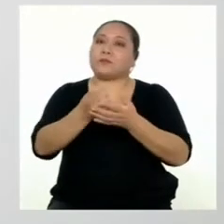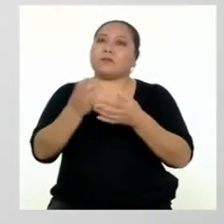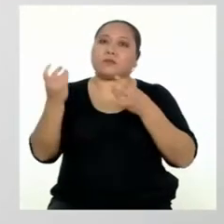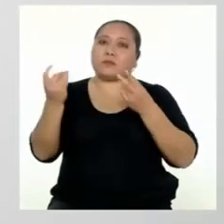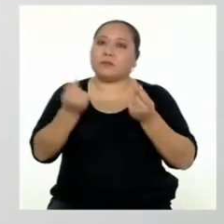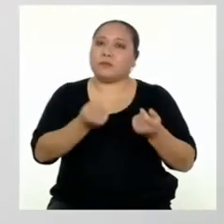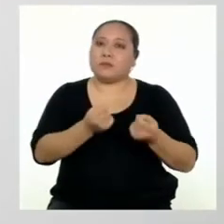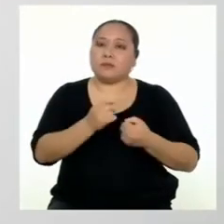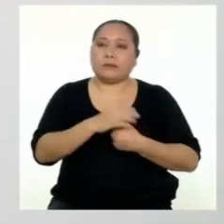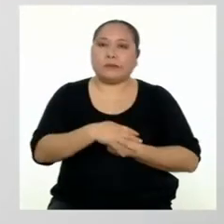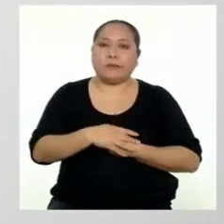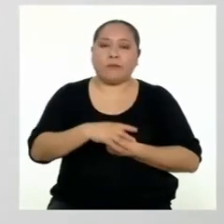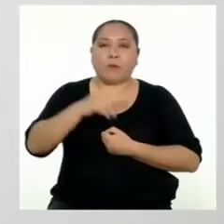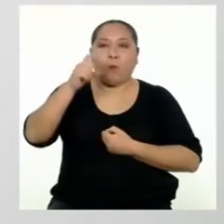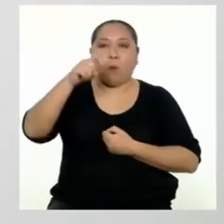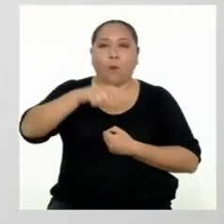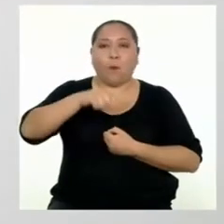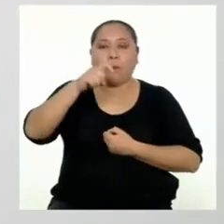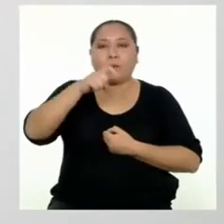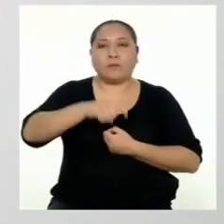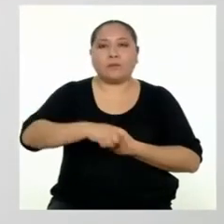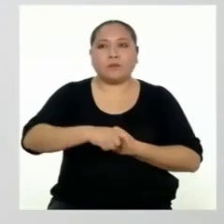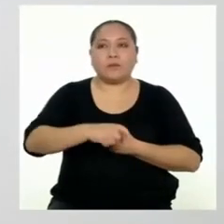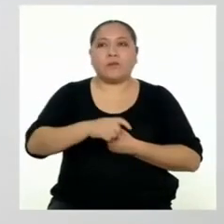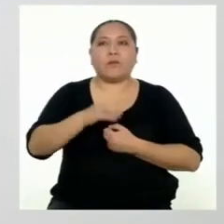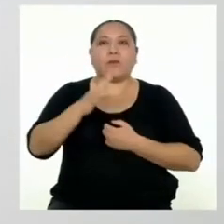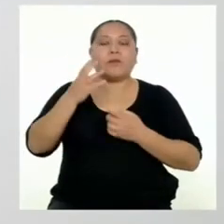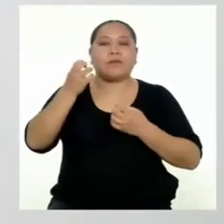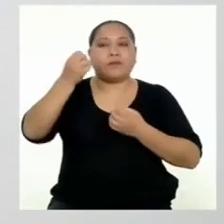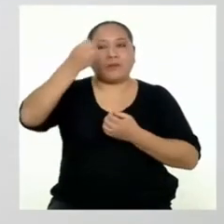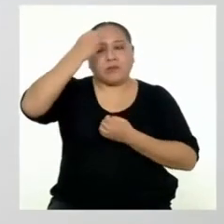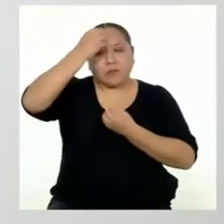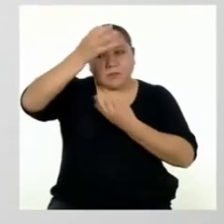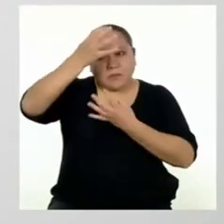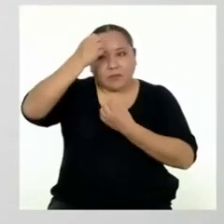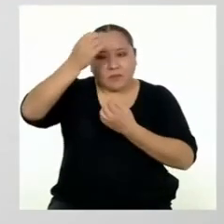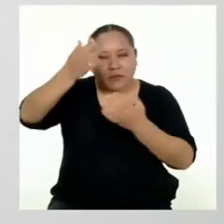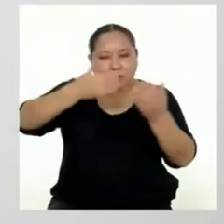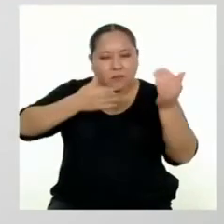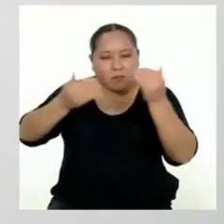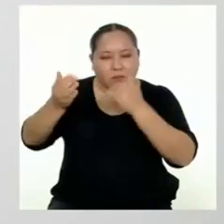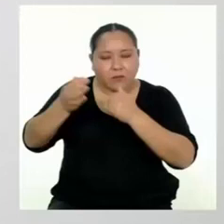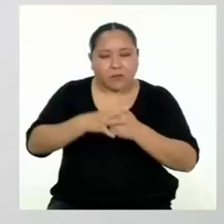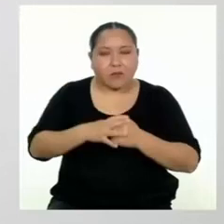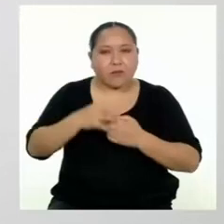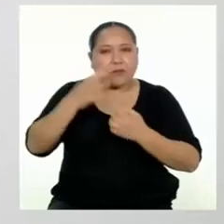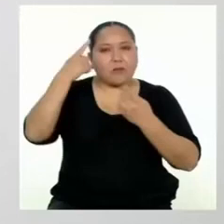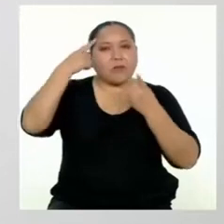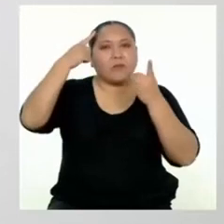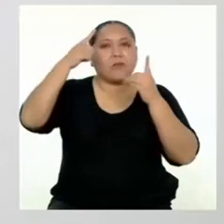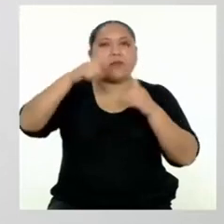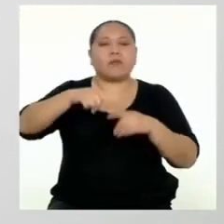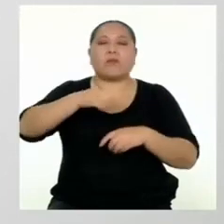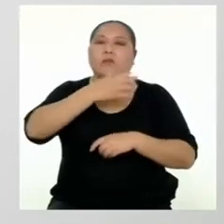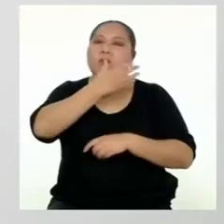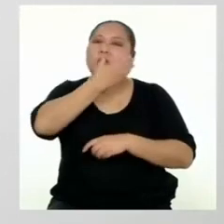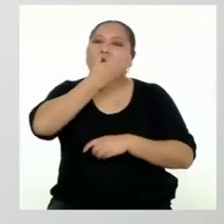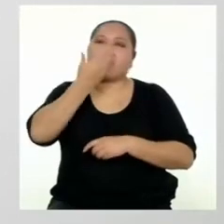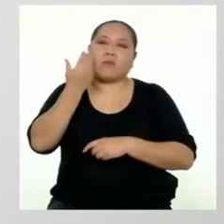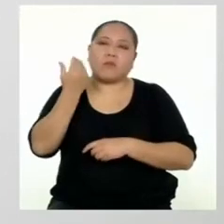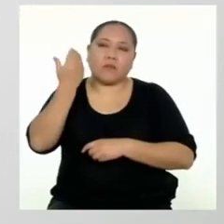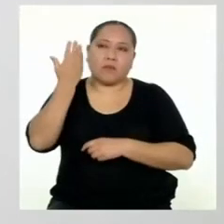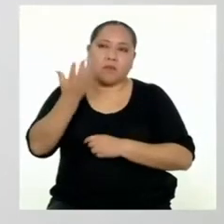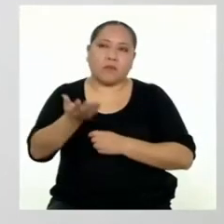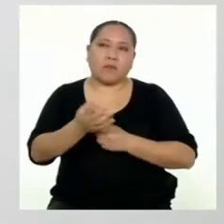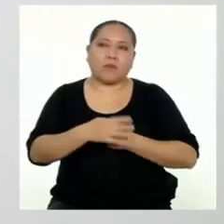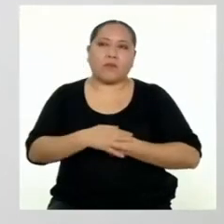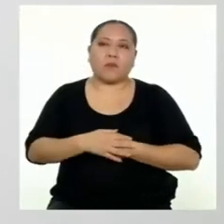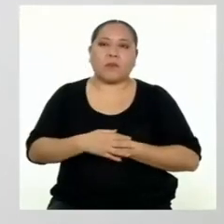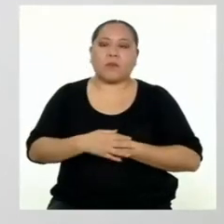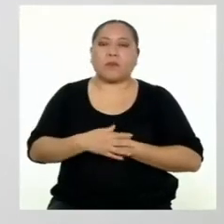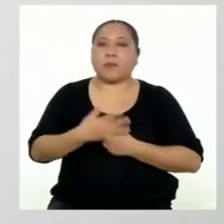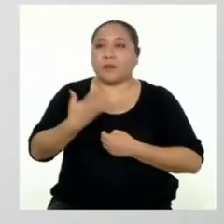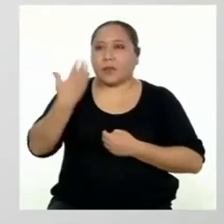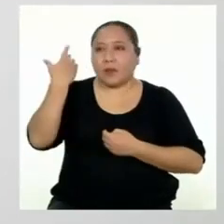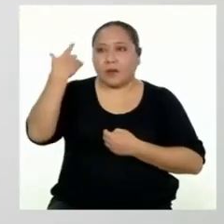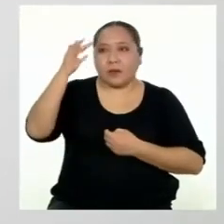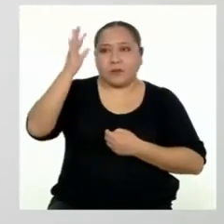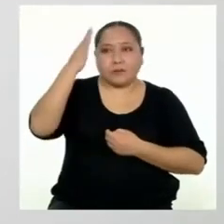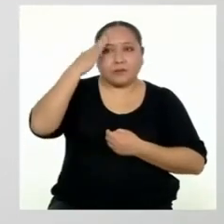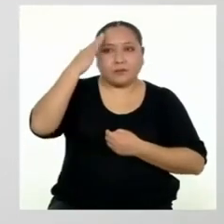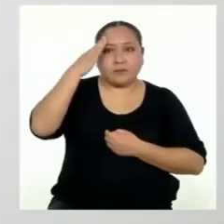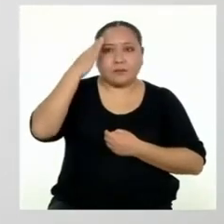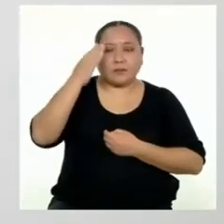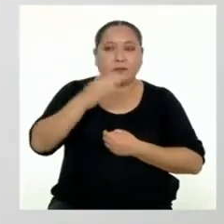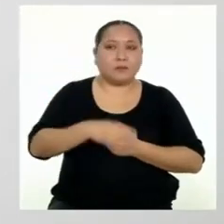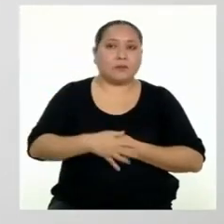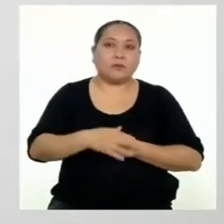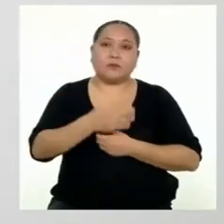de aprietos, es necesario estar bien informados para tomar las mejores decisiones que podamos. Ya sabes,